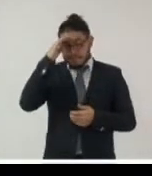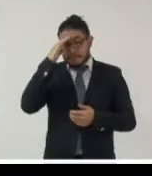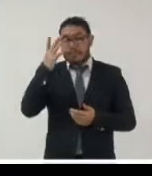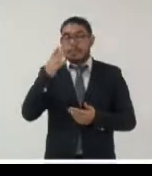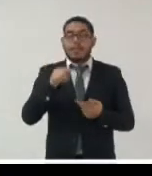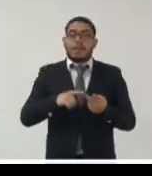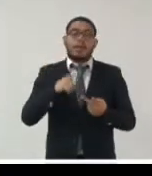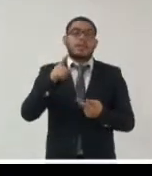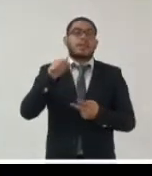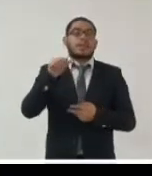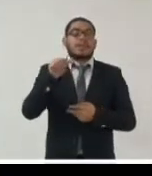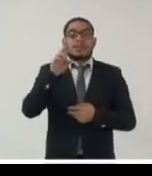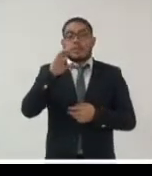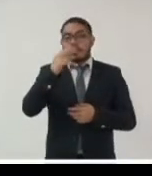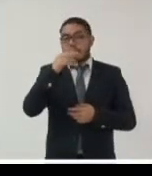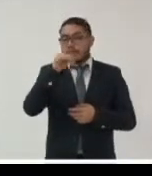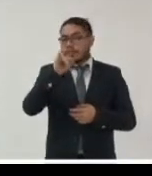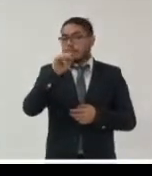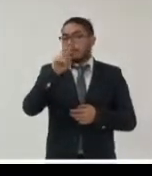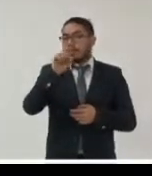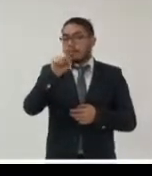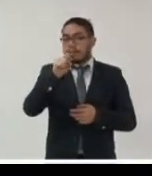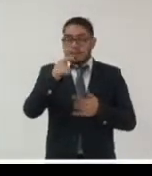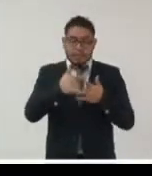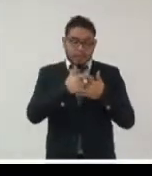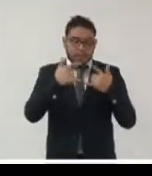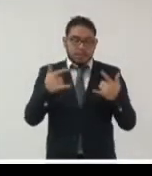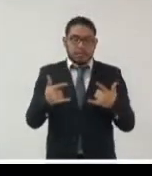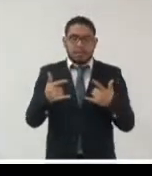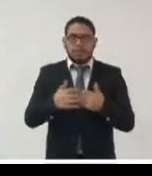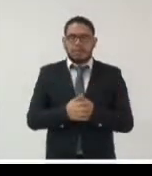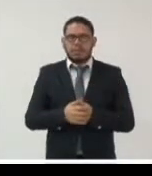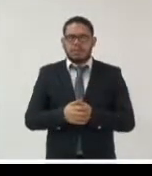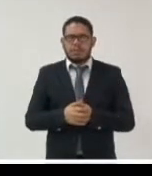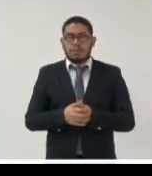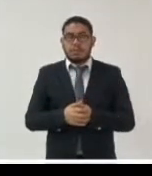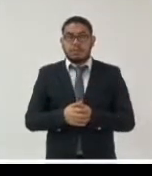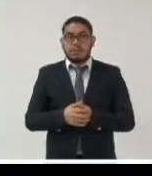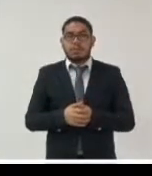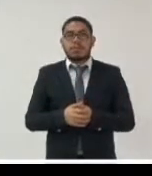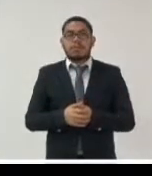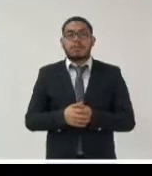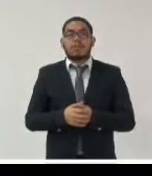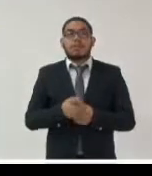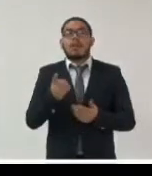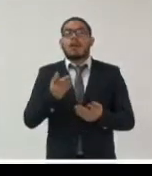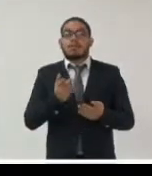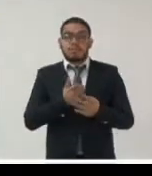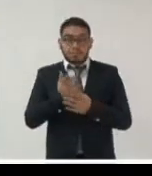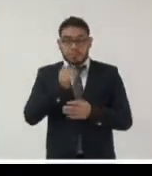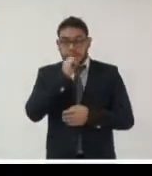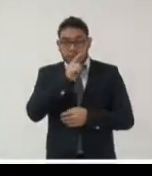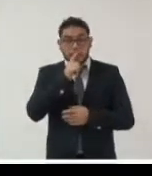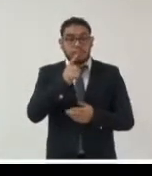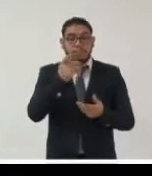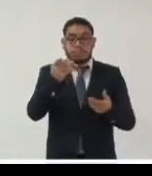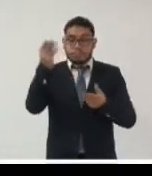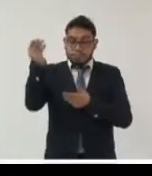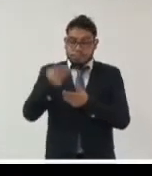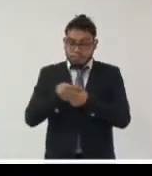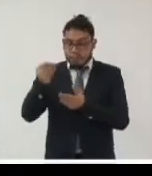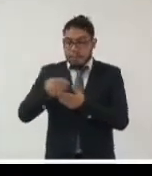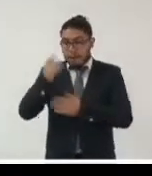están recibiendo los archivos históricos centrales y intermedios están recibiendo para sus